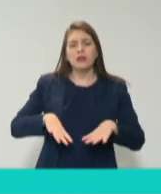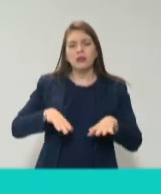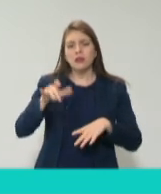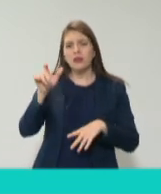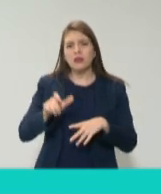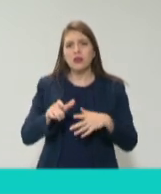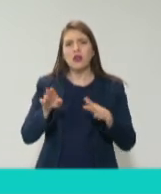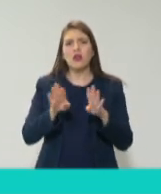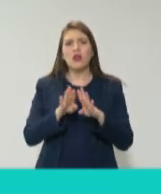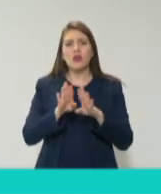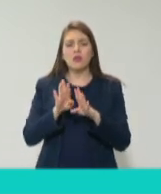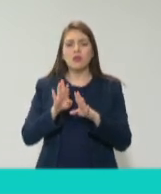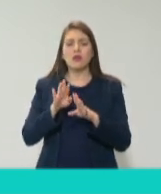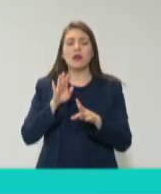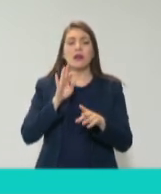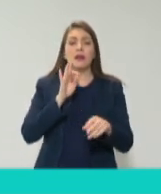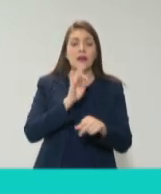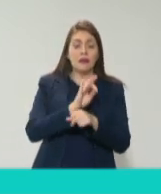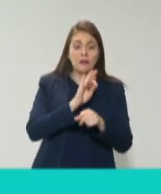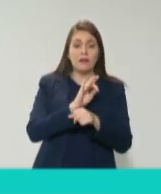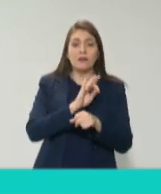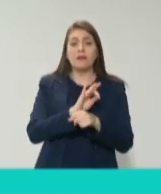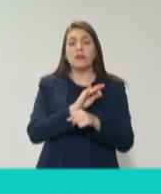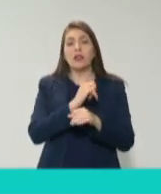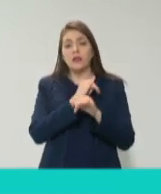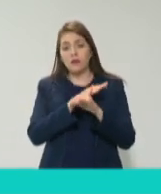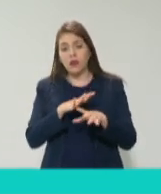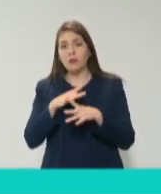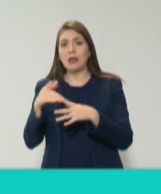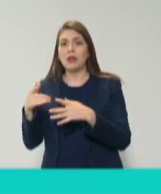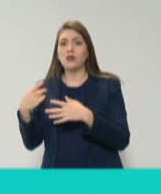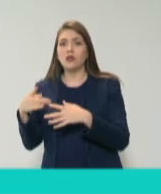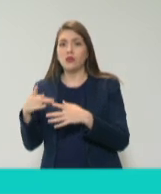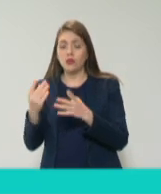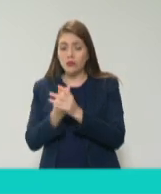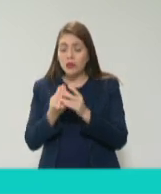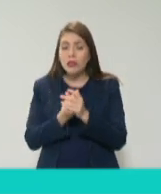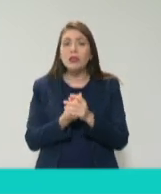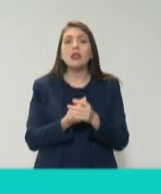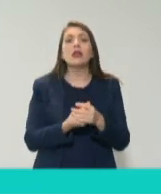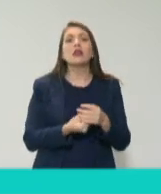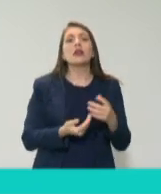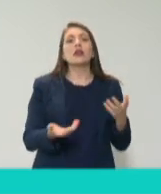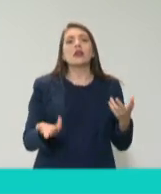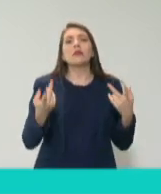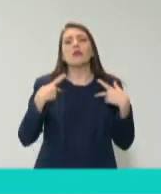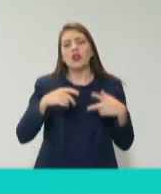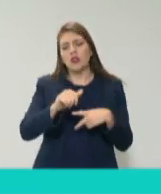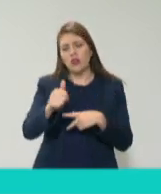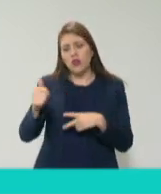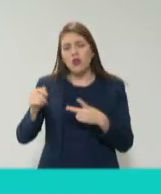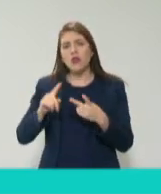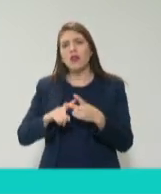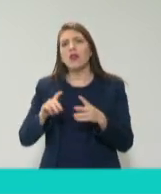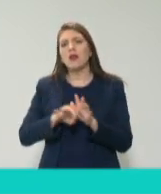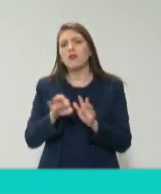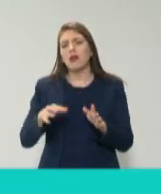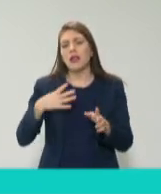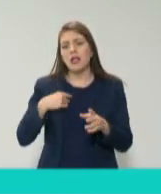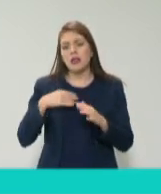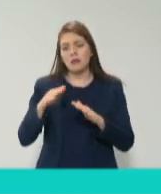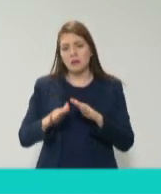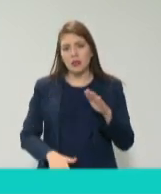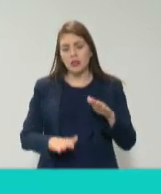entre la protección de los datos, el derecho a la intimidad, sobre todo se protegen datos de terceros, datos de los hijos que son menores de edad